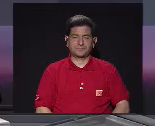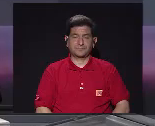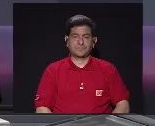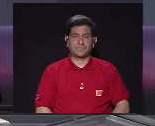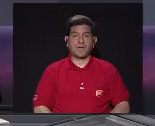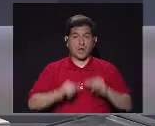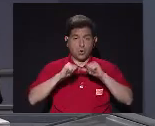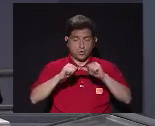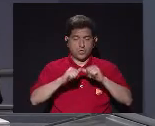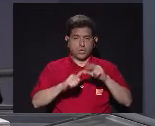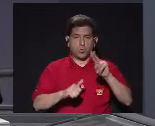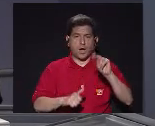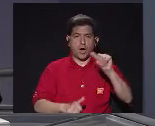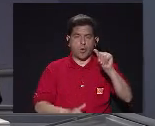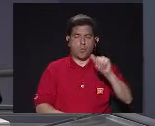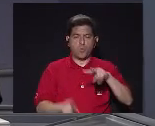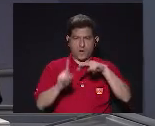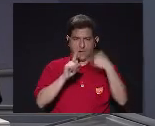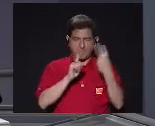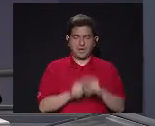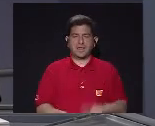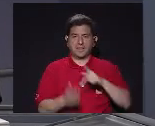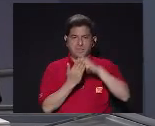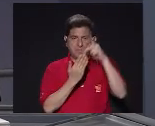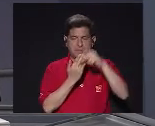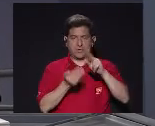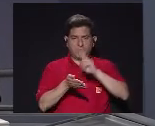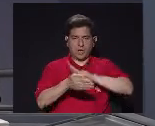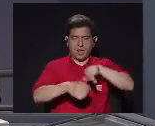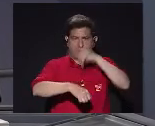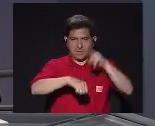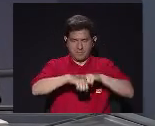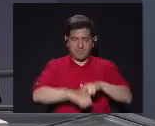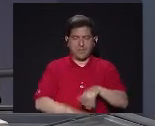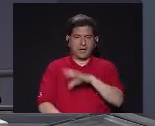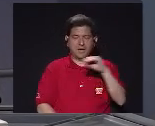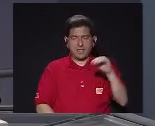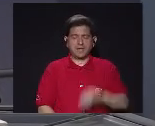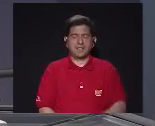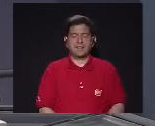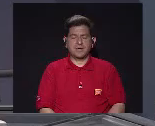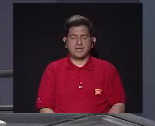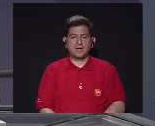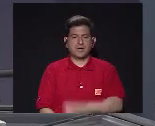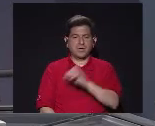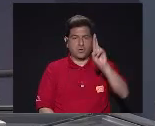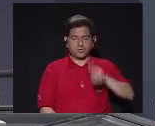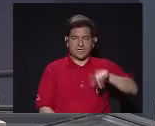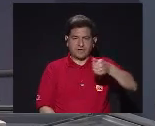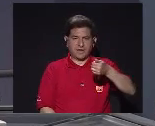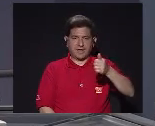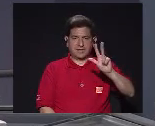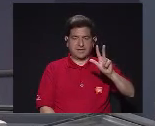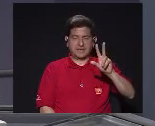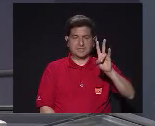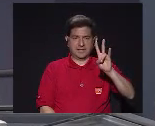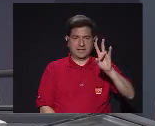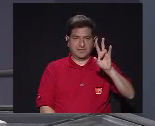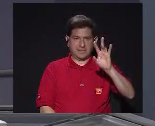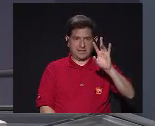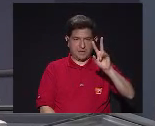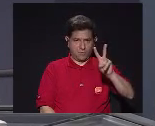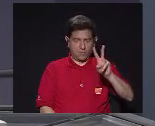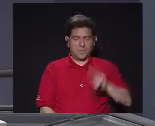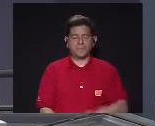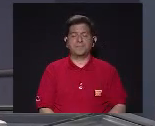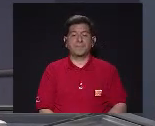Continúa usted con una mirada El programa de la Universidad Nacional Y de 13 Costa Rica Televisión Hoy con el tema De Almas en Vuelo Por la